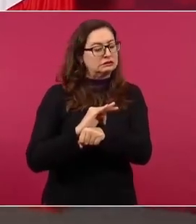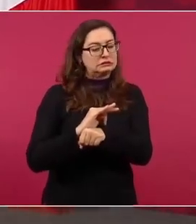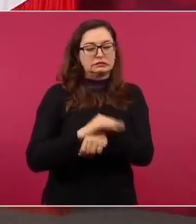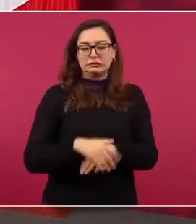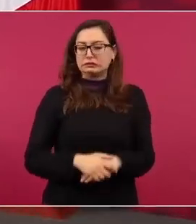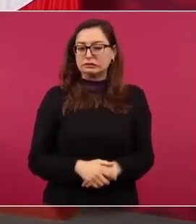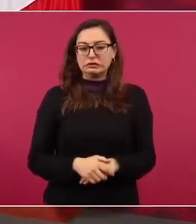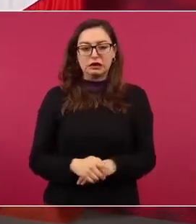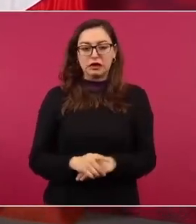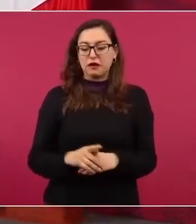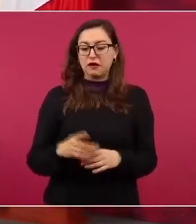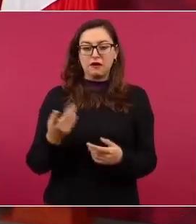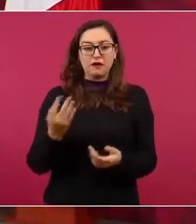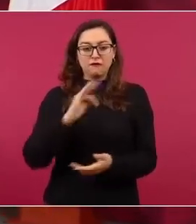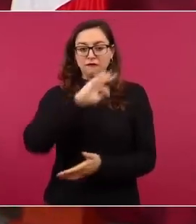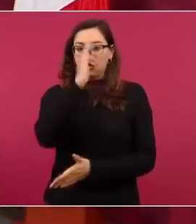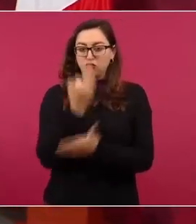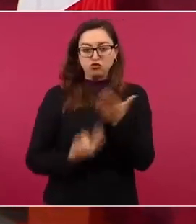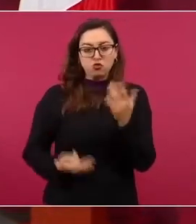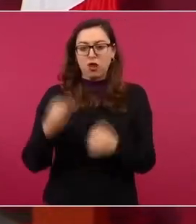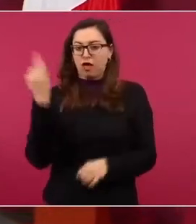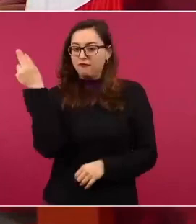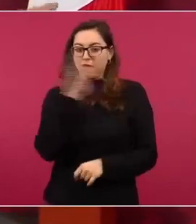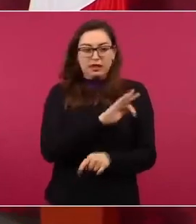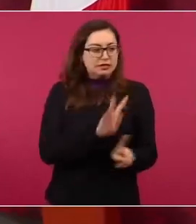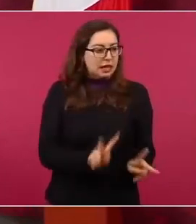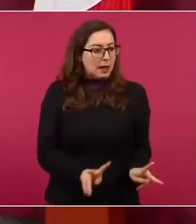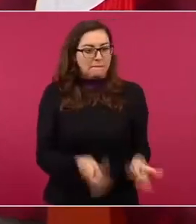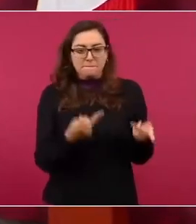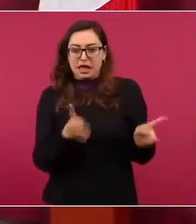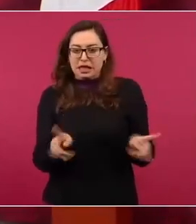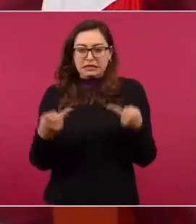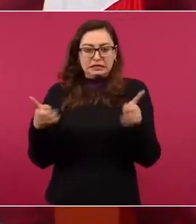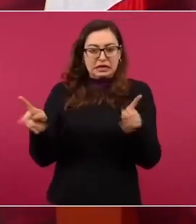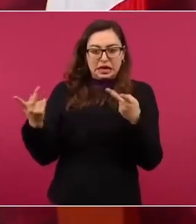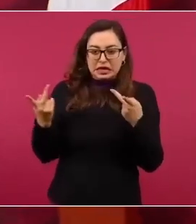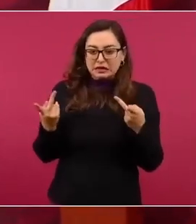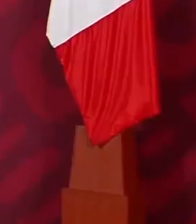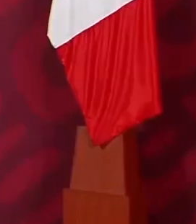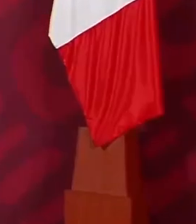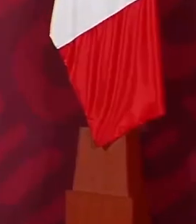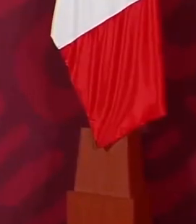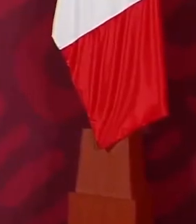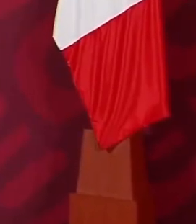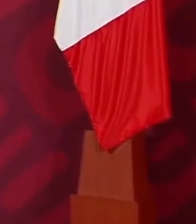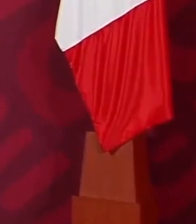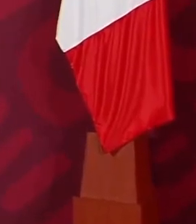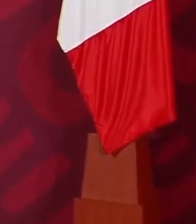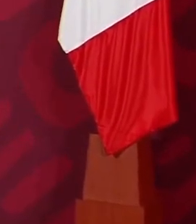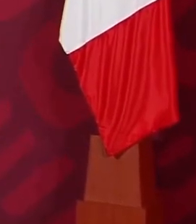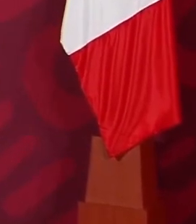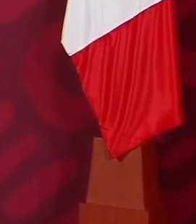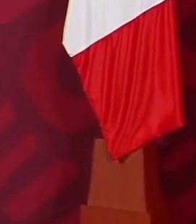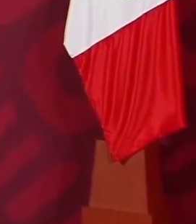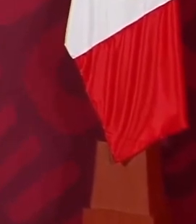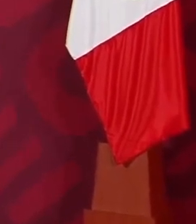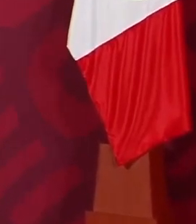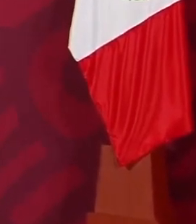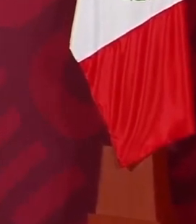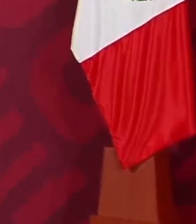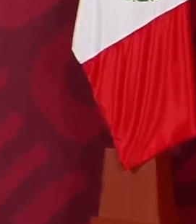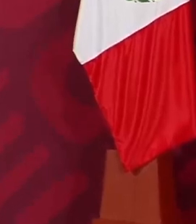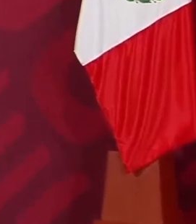digan lo que digan, es